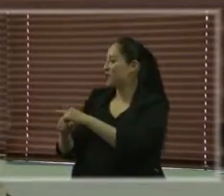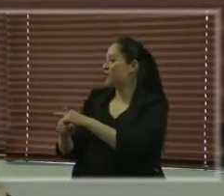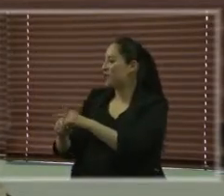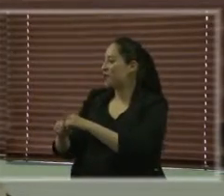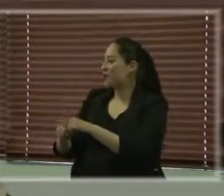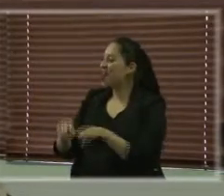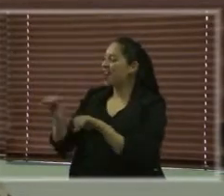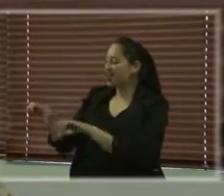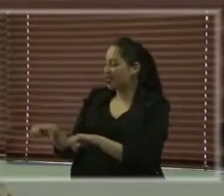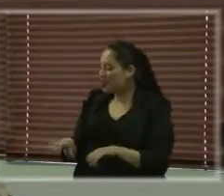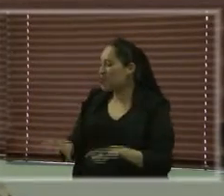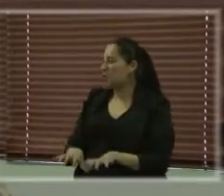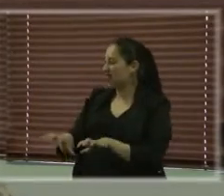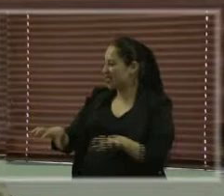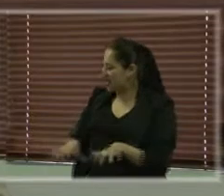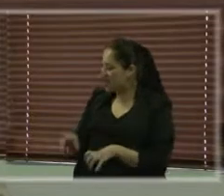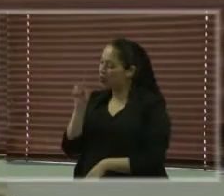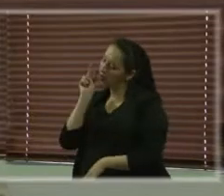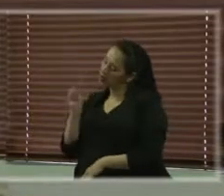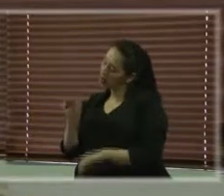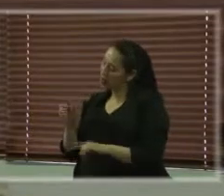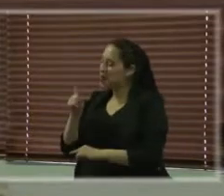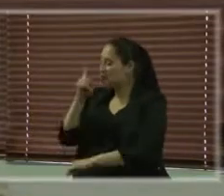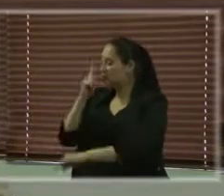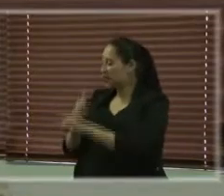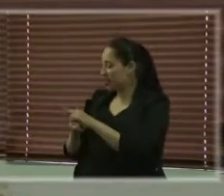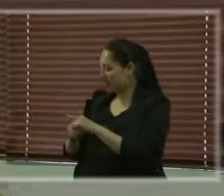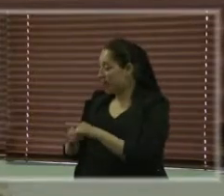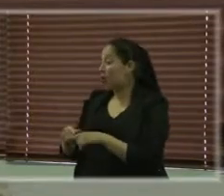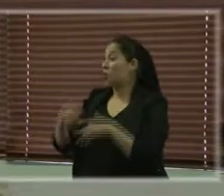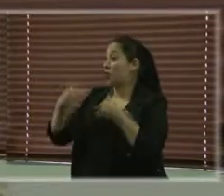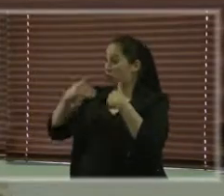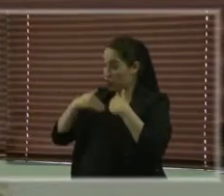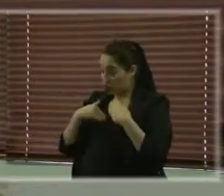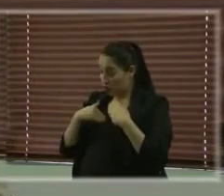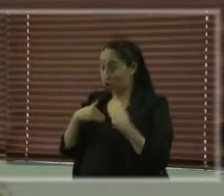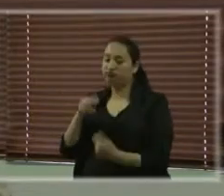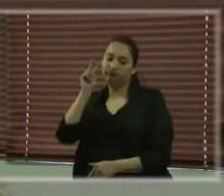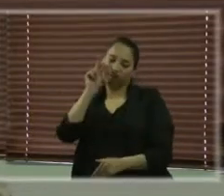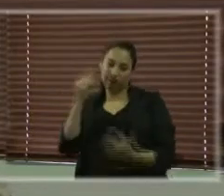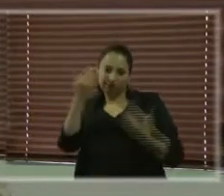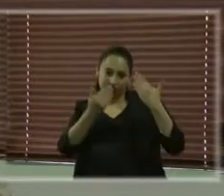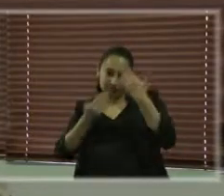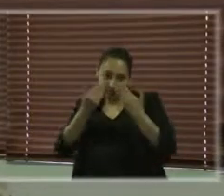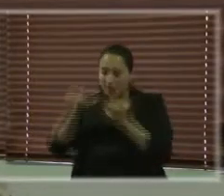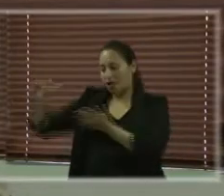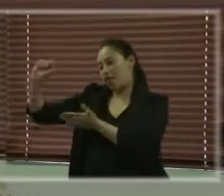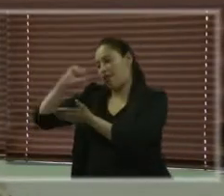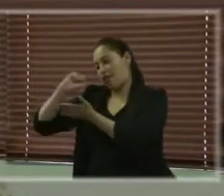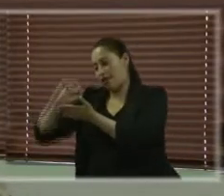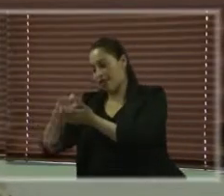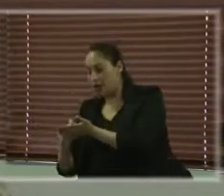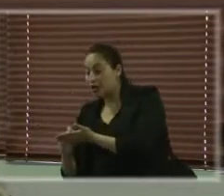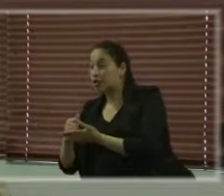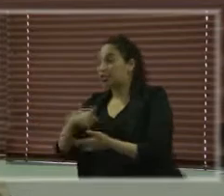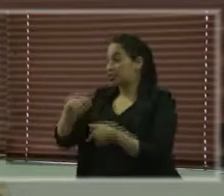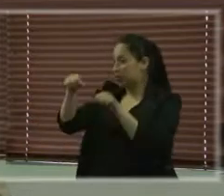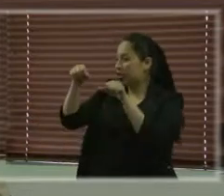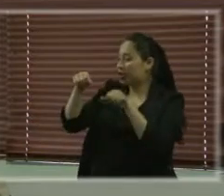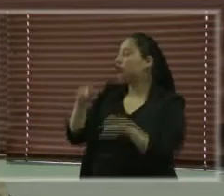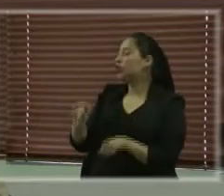con todos esos elementos y una vez documentada la práctica, con ese eslogan de que si se puede hacer allá, se puede hacer aquí también,